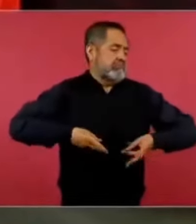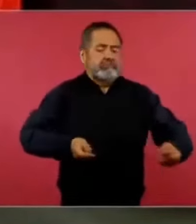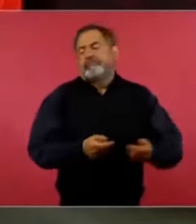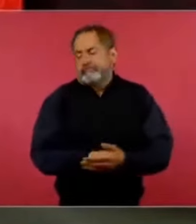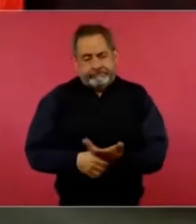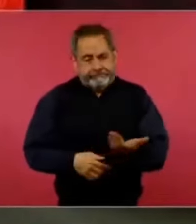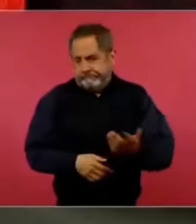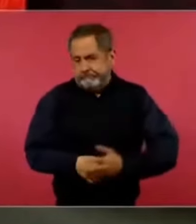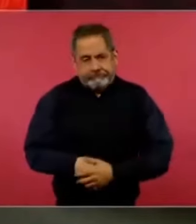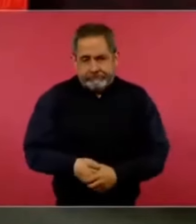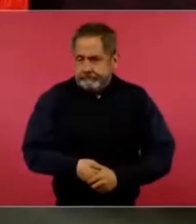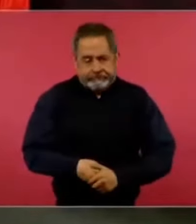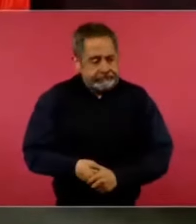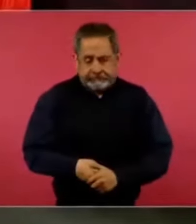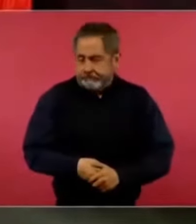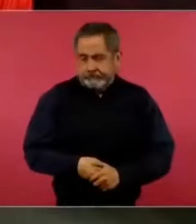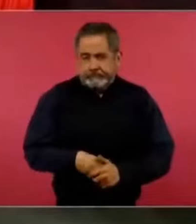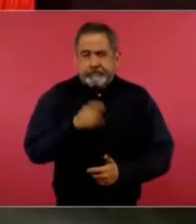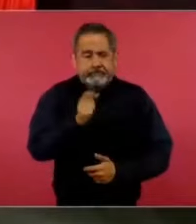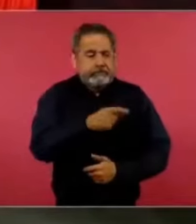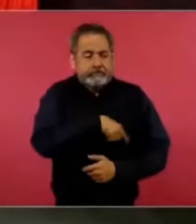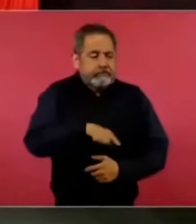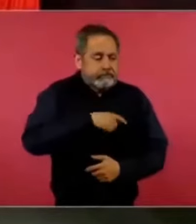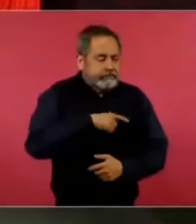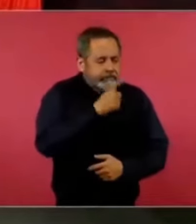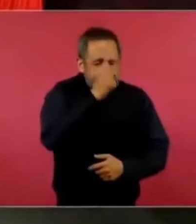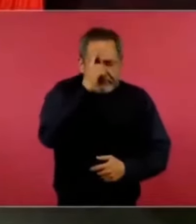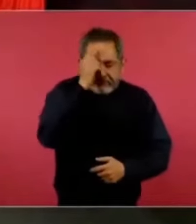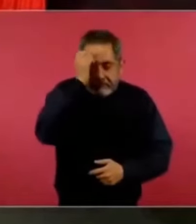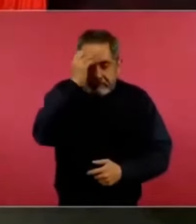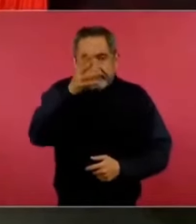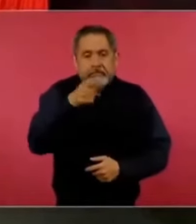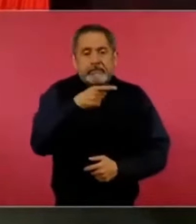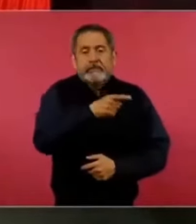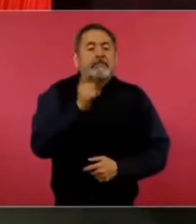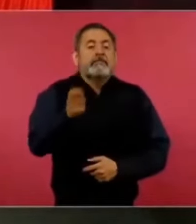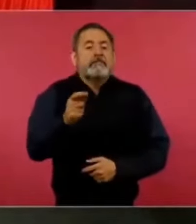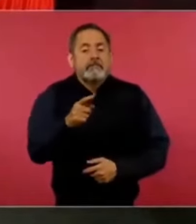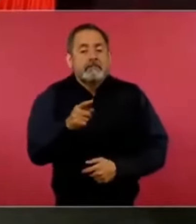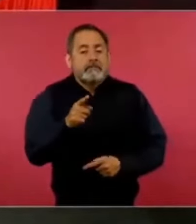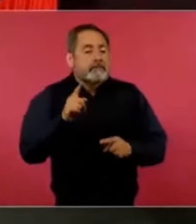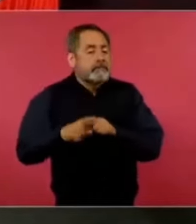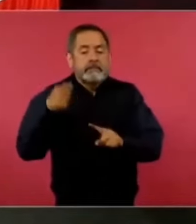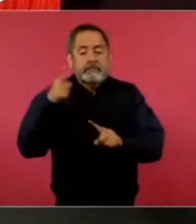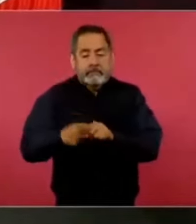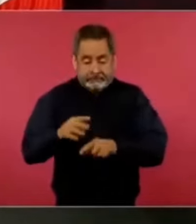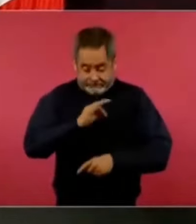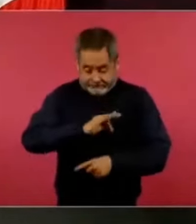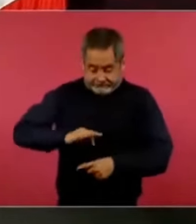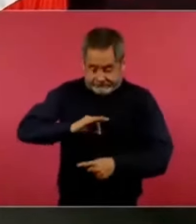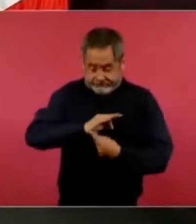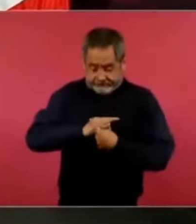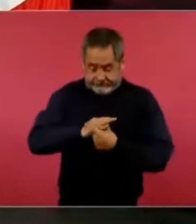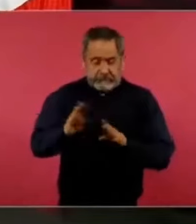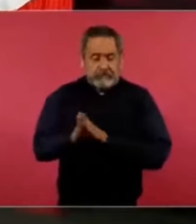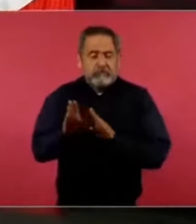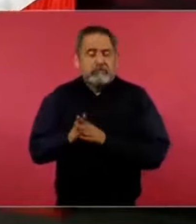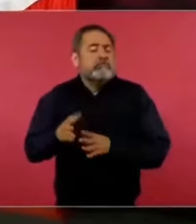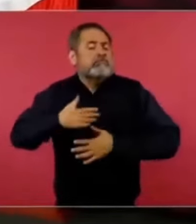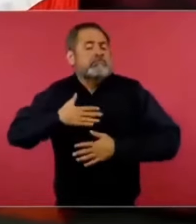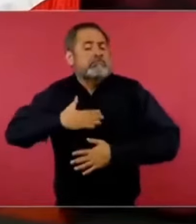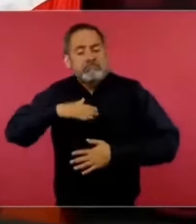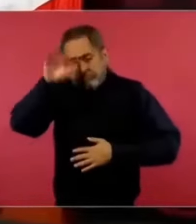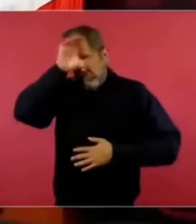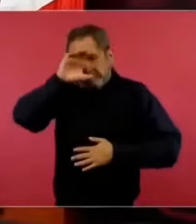se olvidan de que la felicidad puede estar bien con uno mismo, estar bien con nuestra